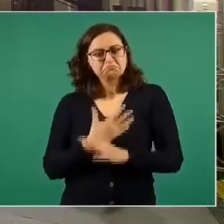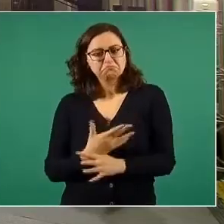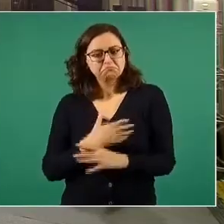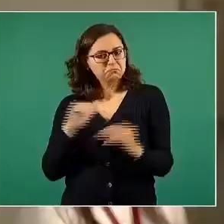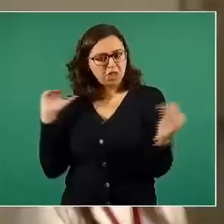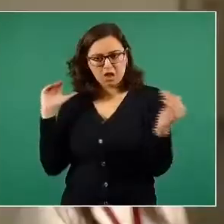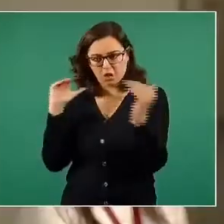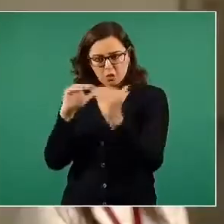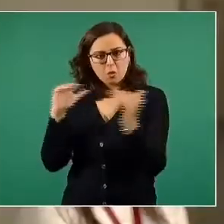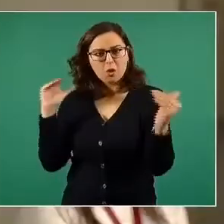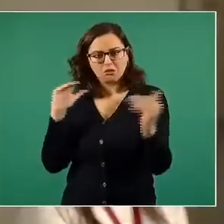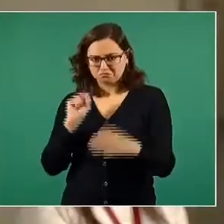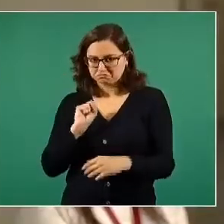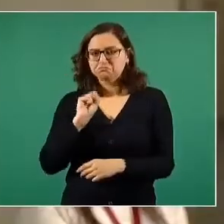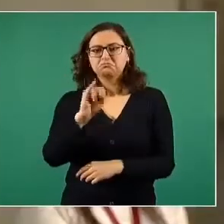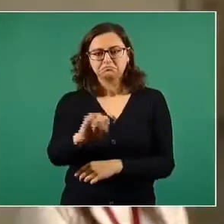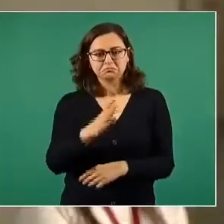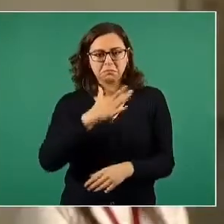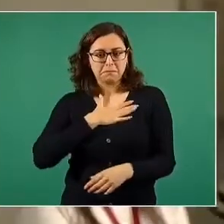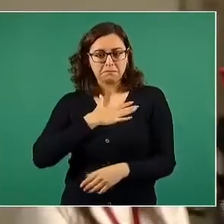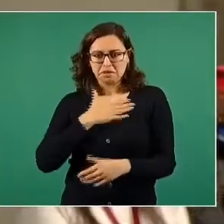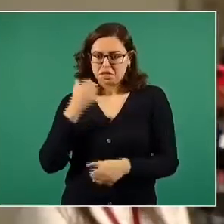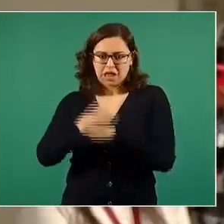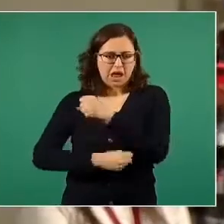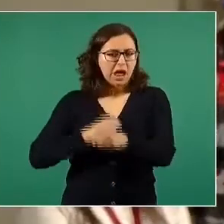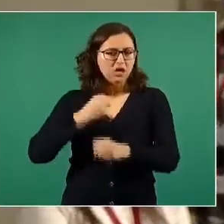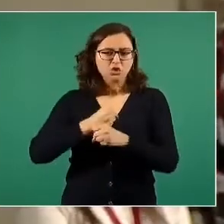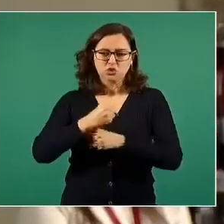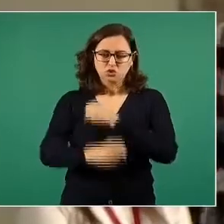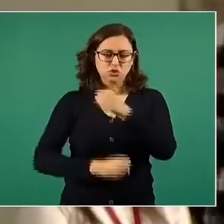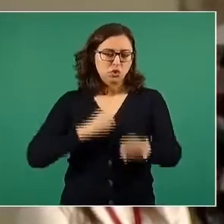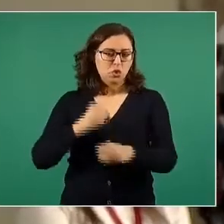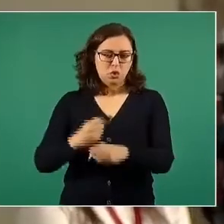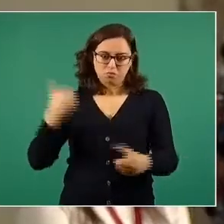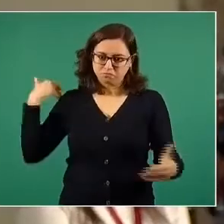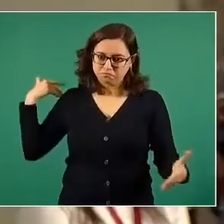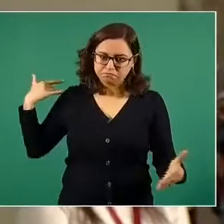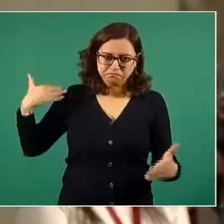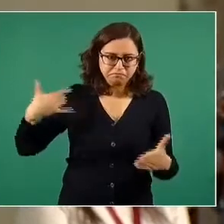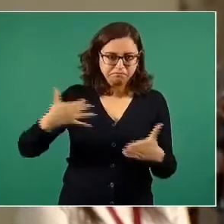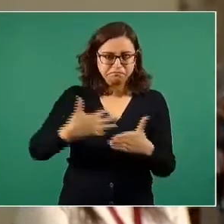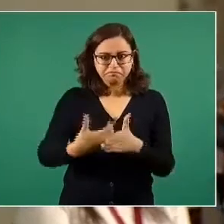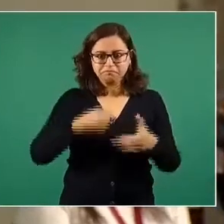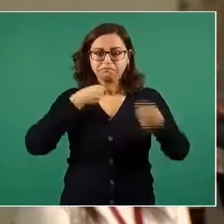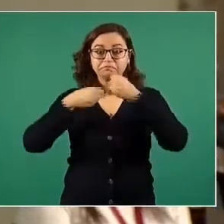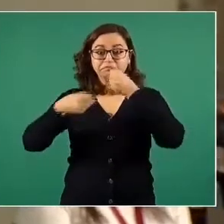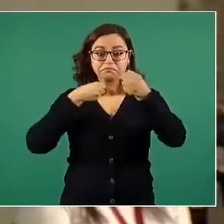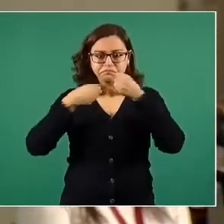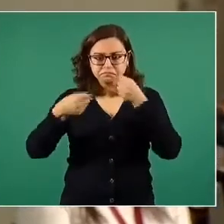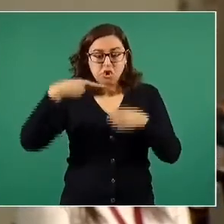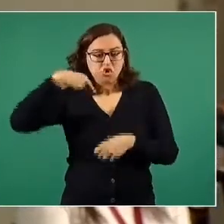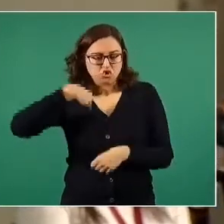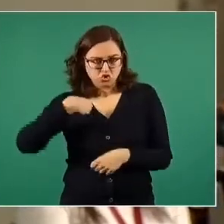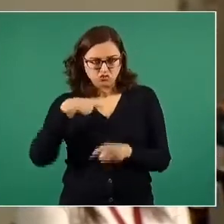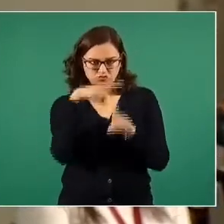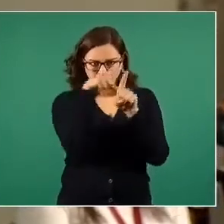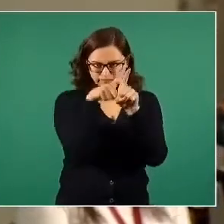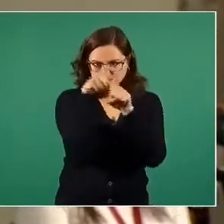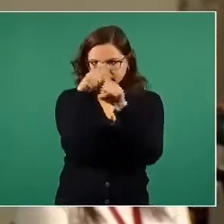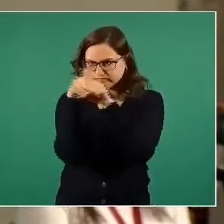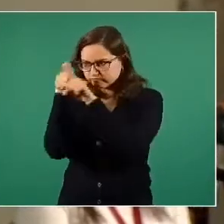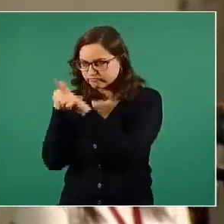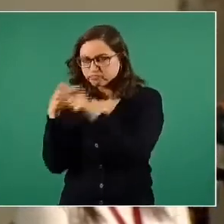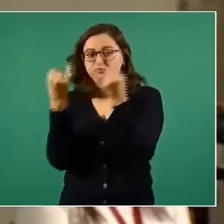y que he practicado a lo largo de décadas de ejercer un periodismo crítico, independiente y